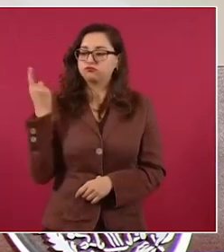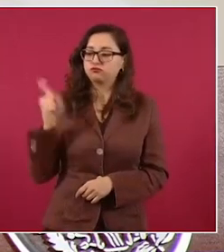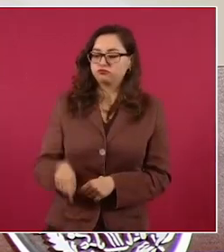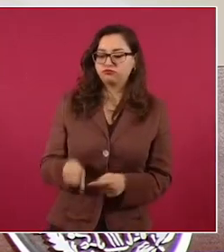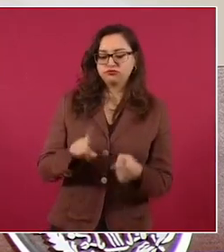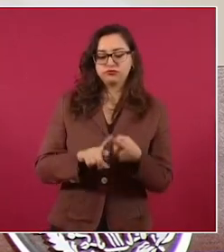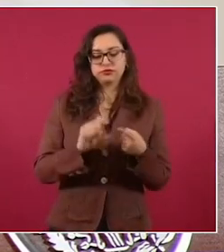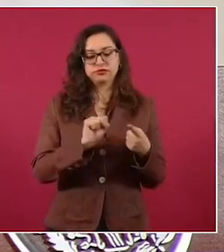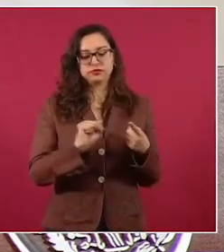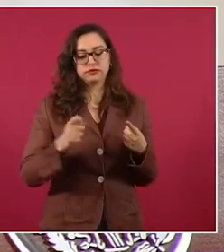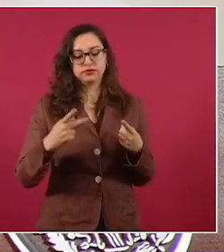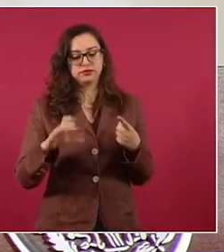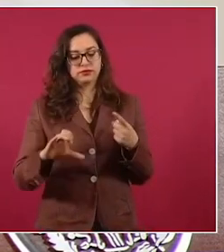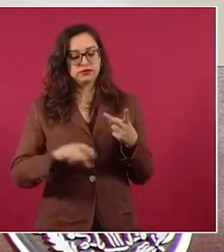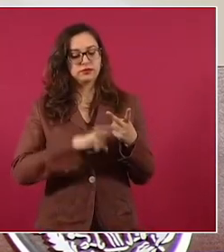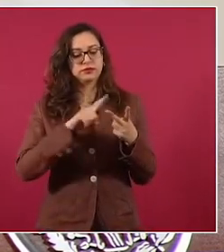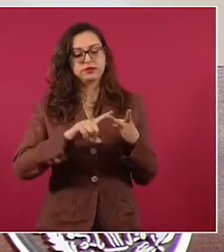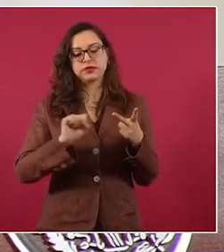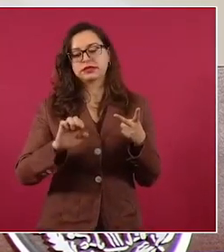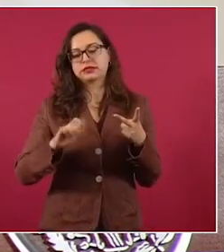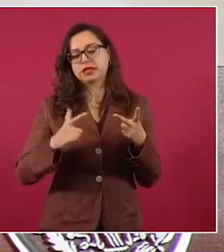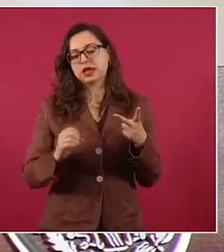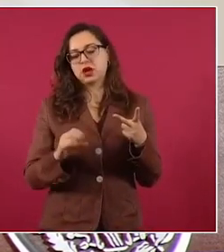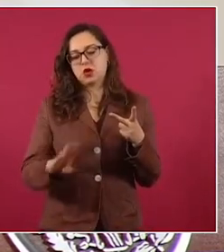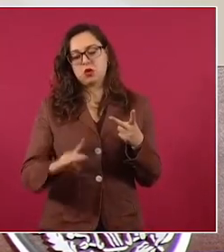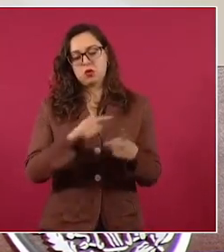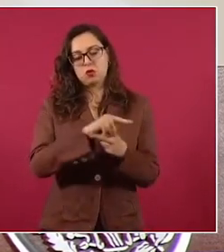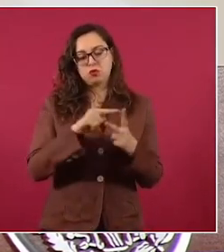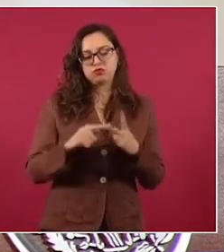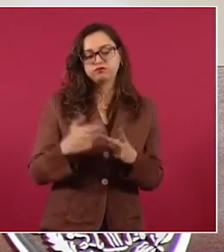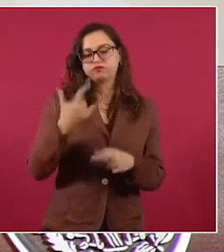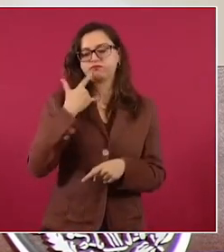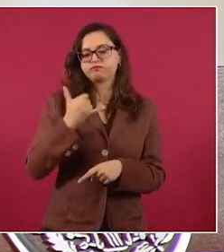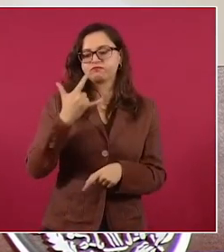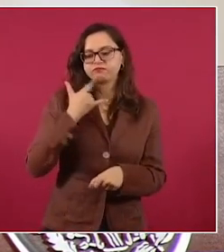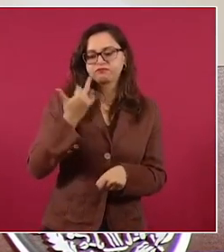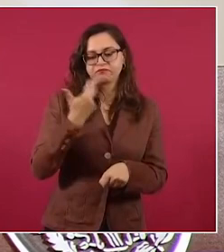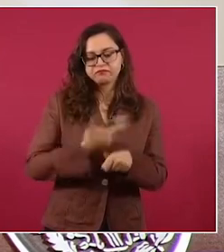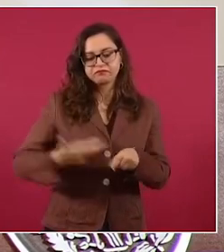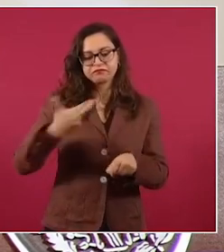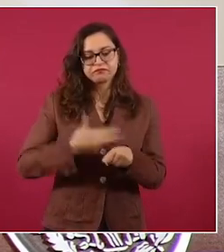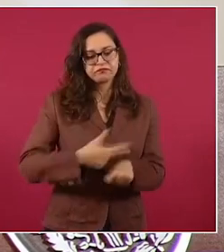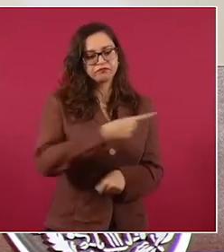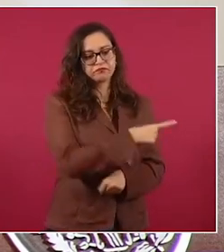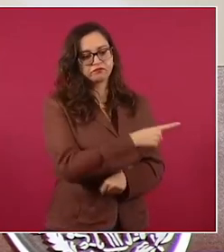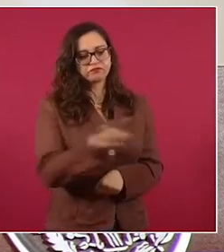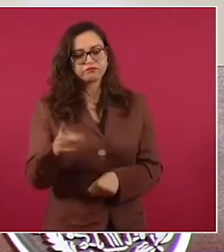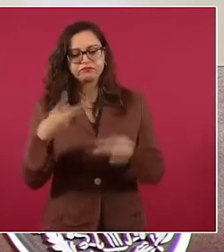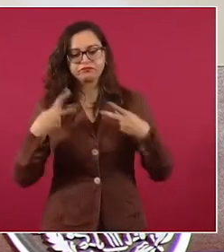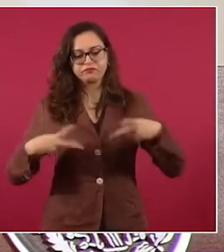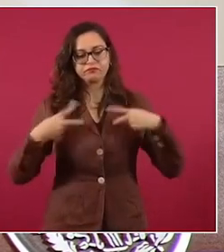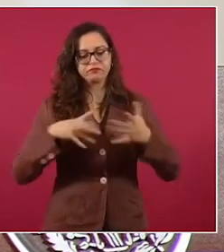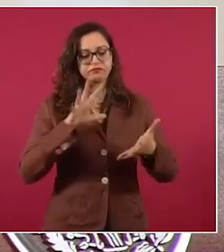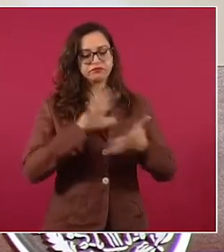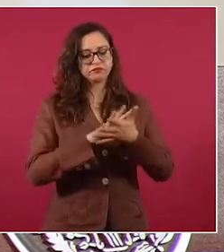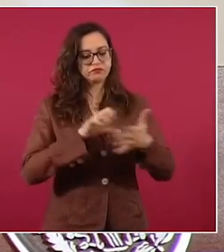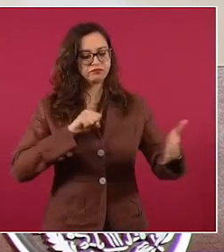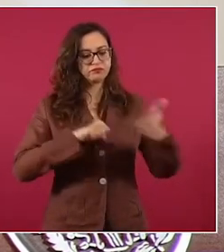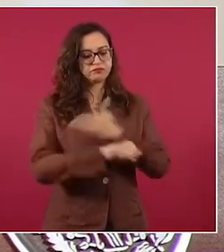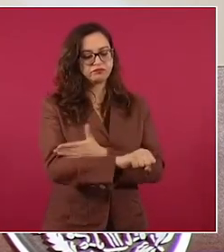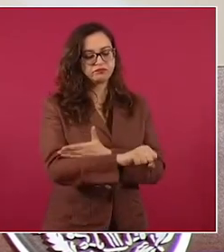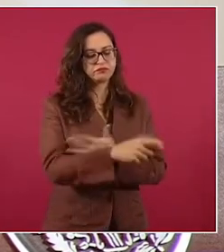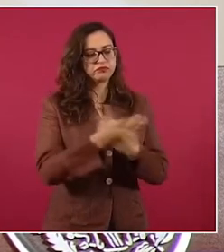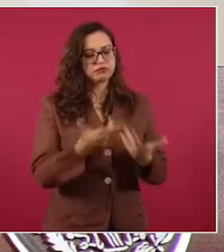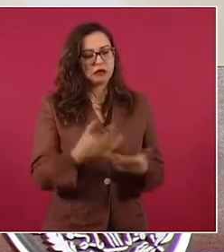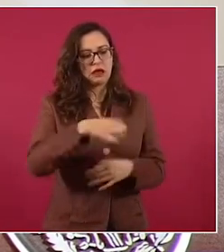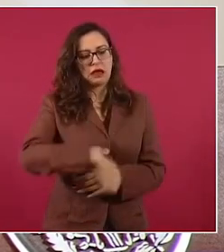Mantenemos las acciones para gestionar libertades anticipadas y amnistías de adultos